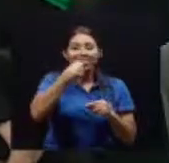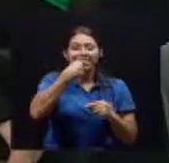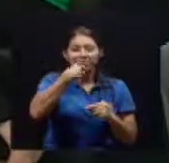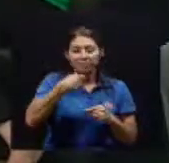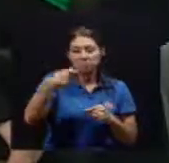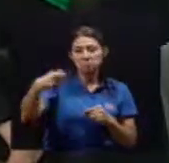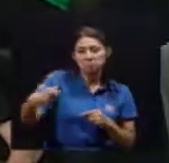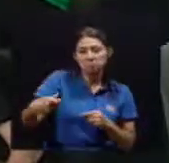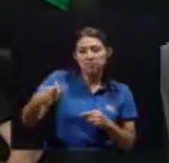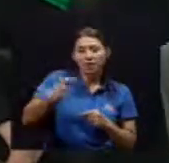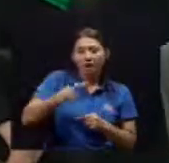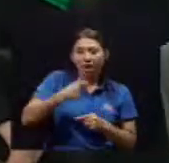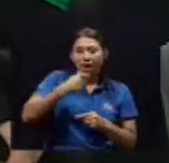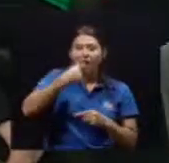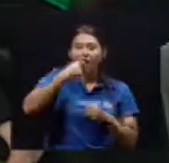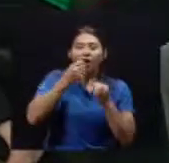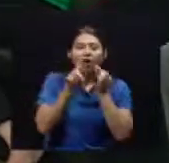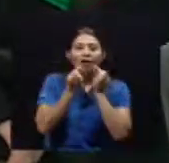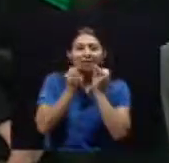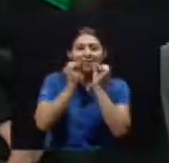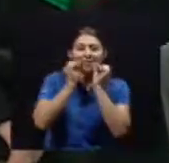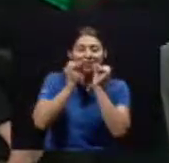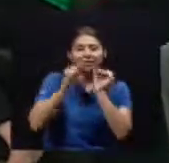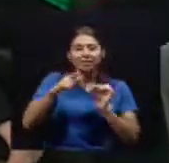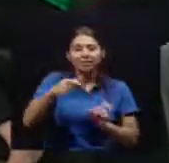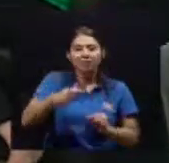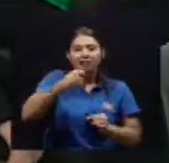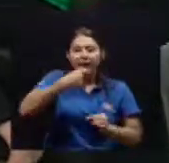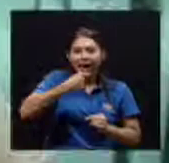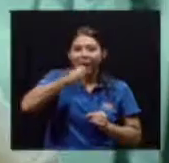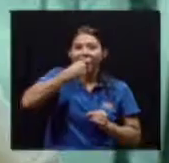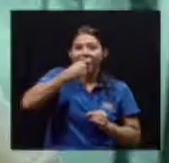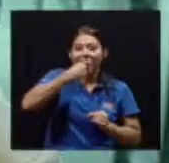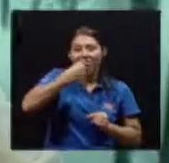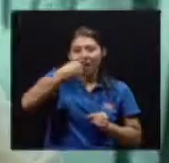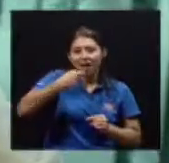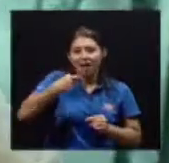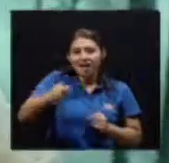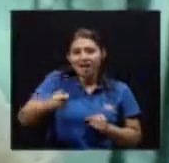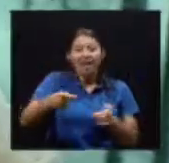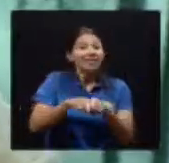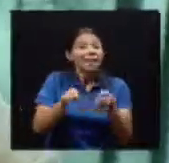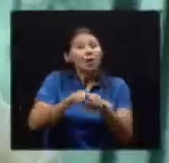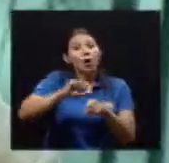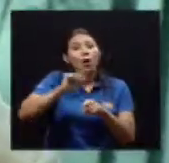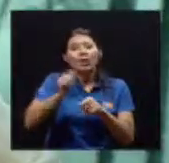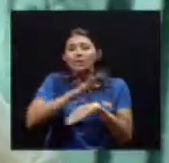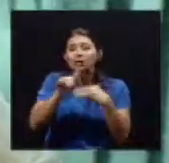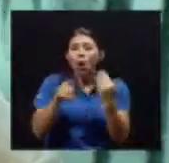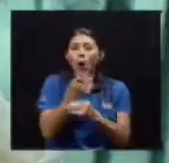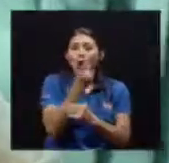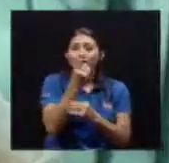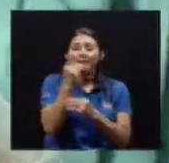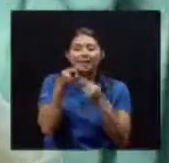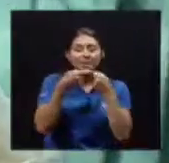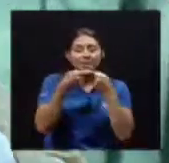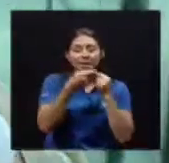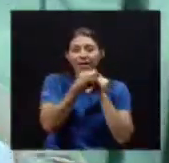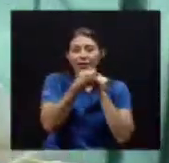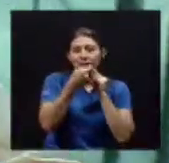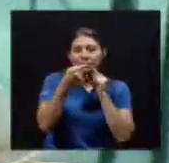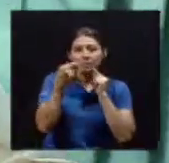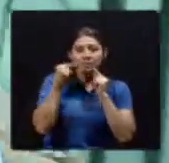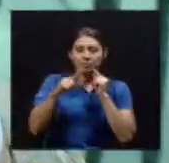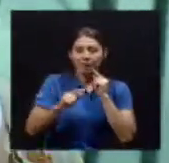los implantes Dentales Que son tornillos Que se siembran En el hueso Y luego de un periodo De espera Se activan Y